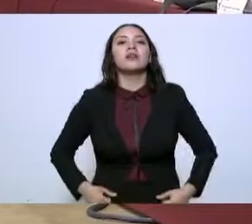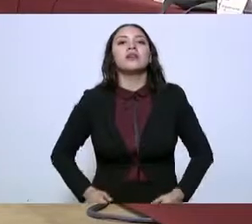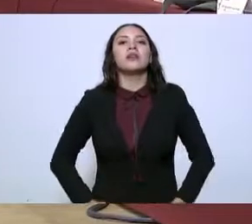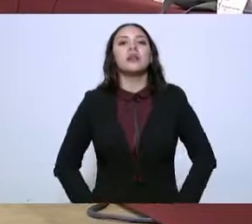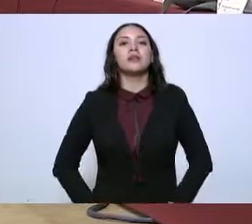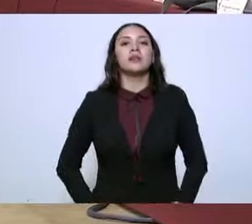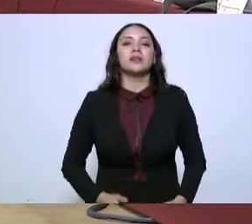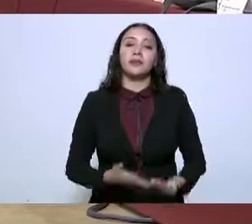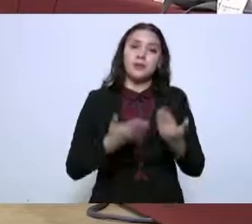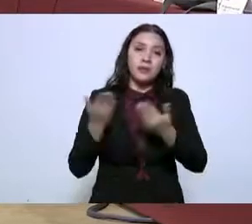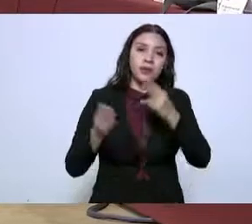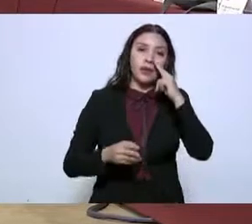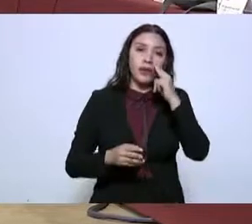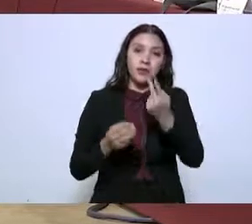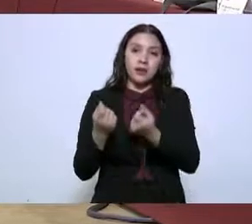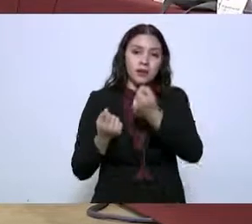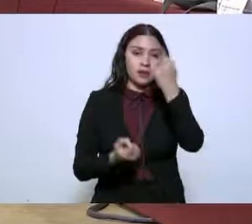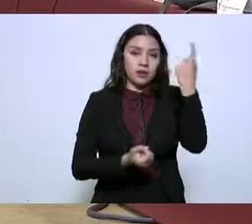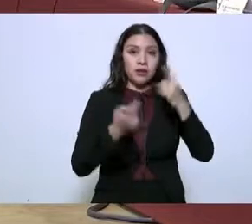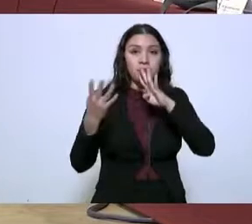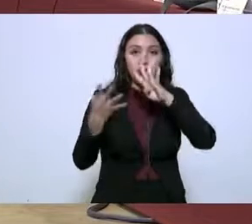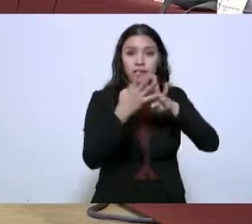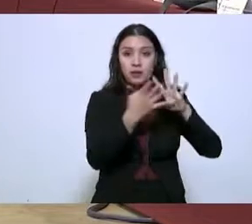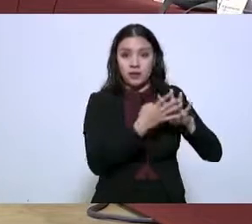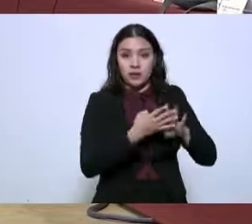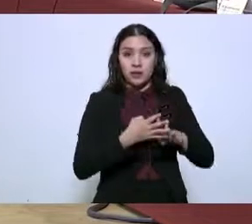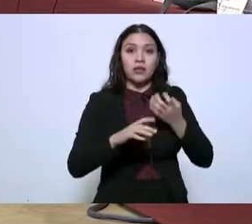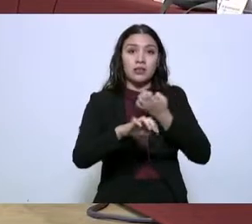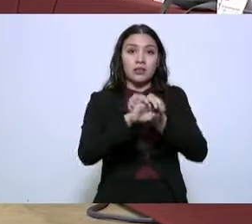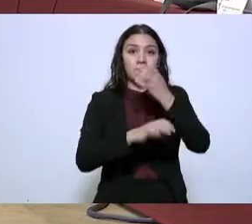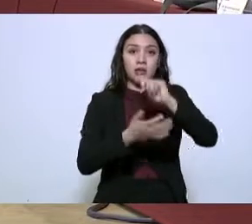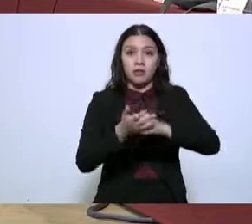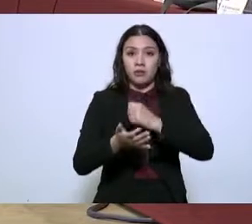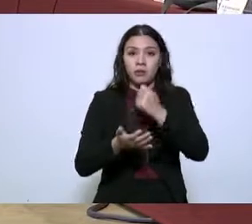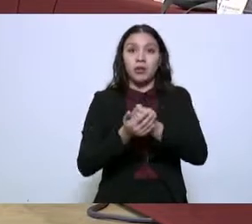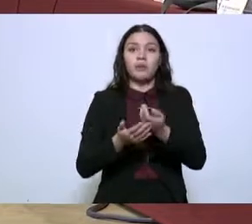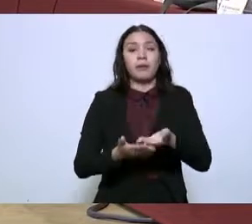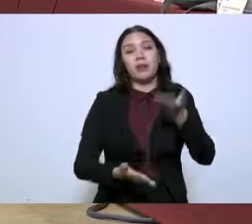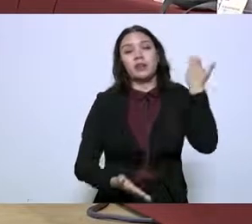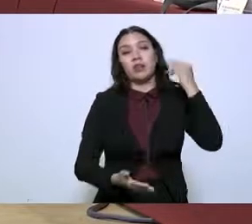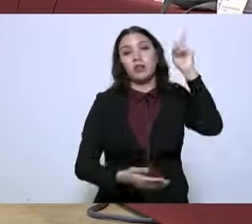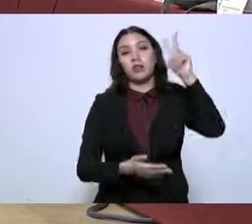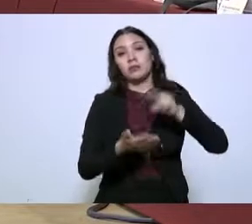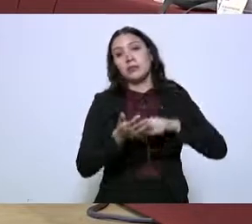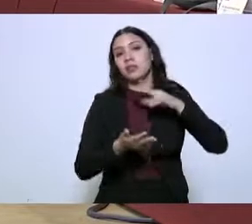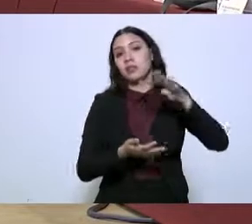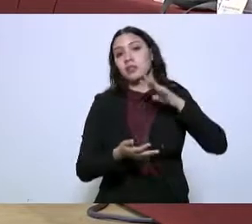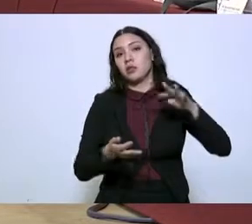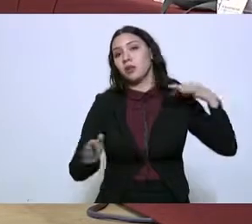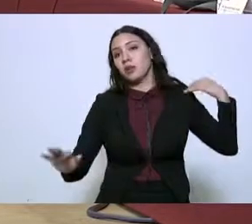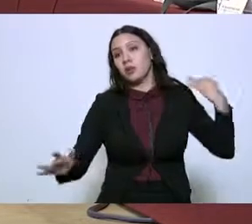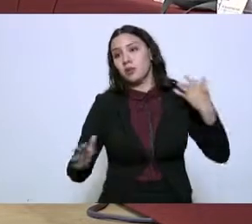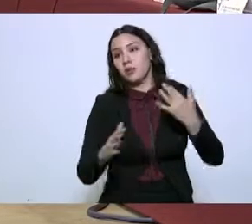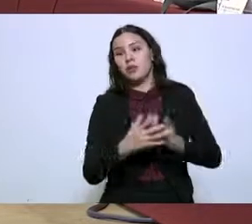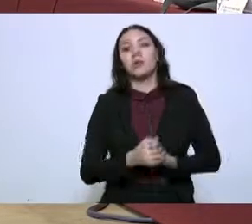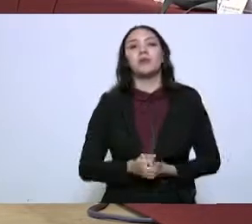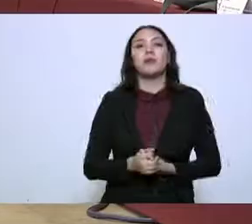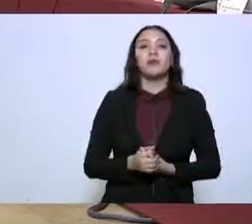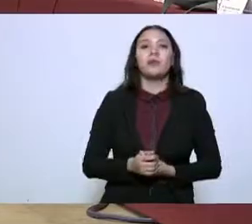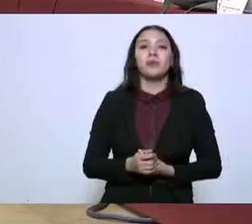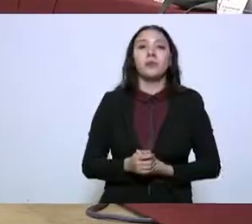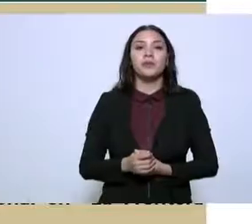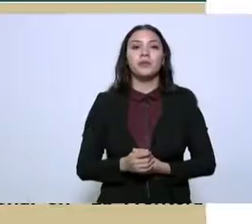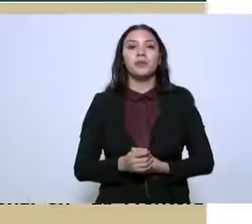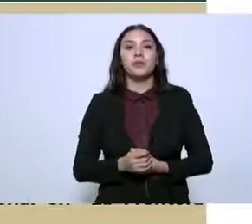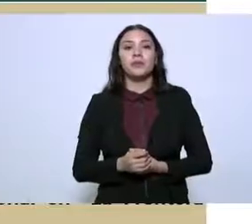Aquí tenemos algunas detenciones relevantes en el Estado. Desde el 19, que se